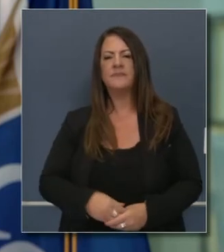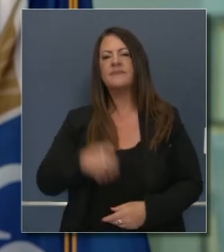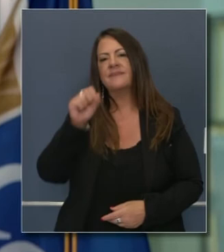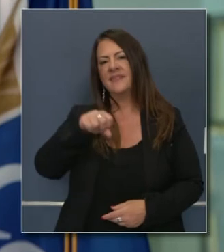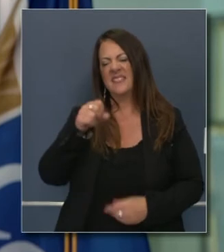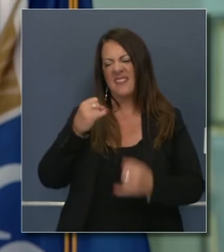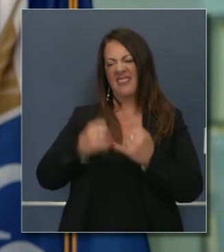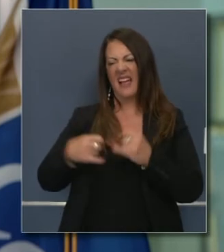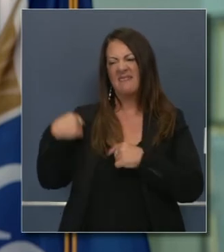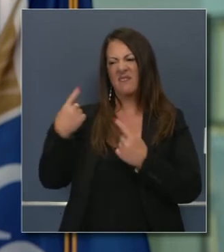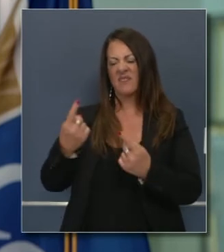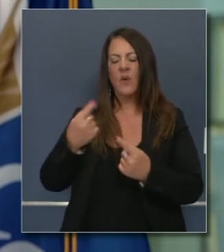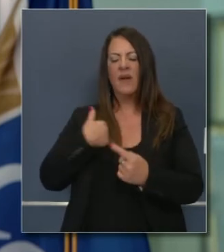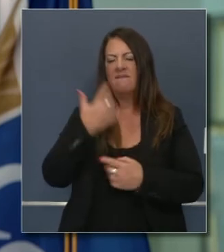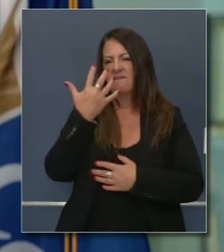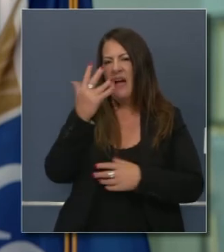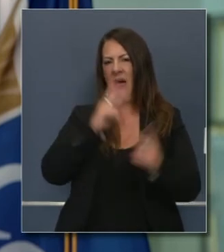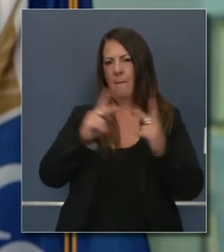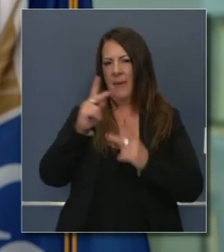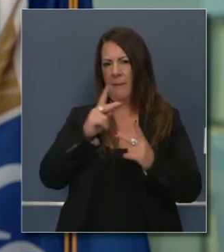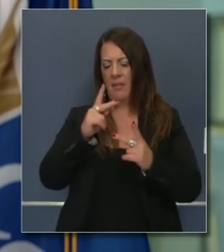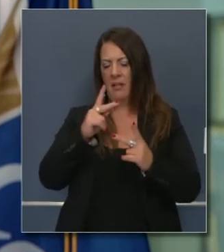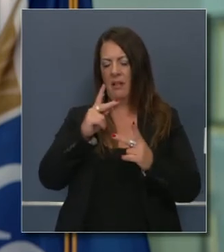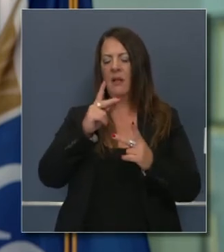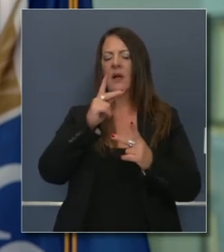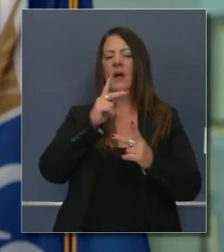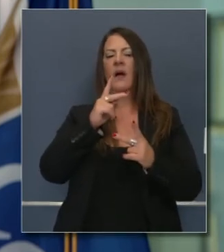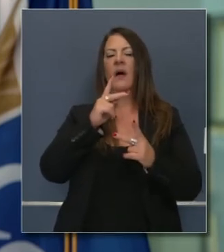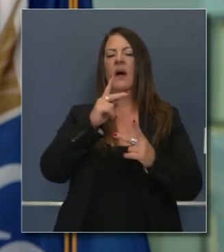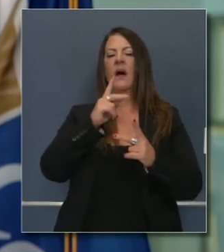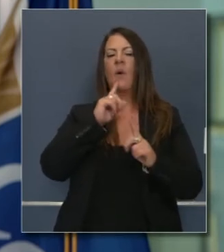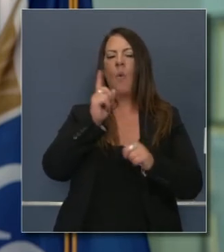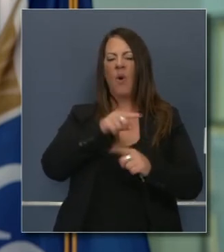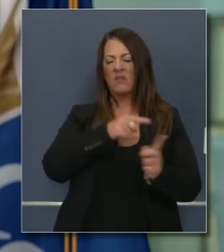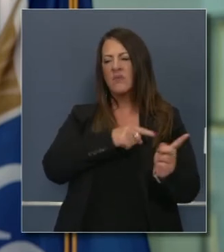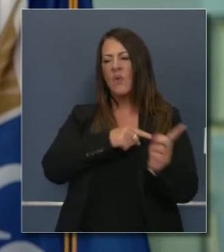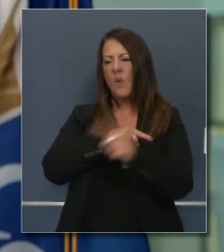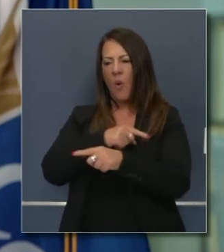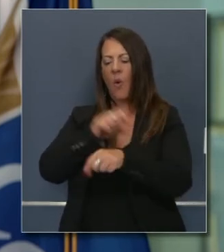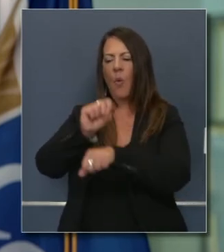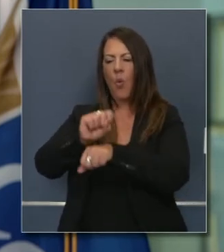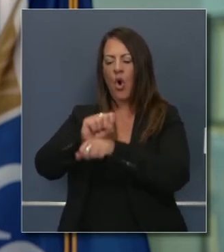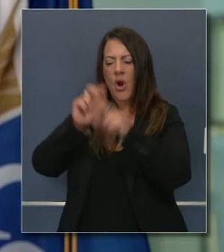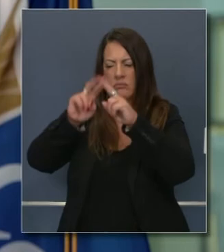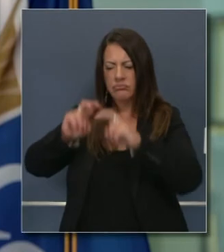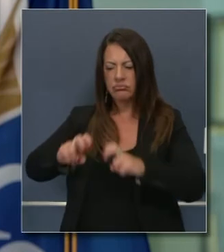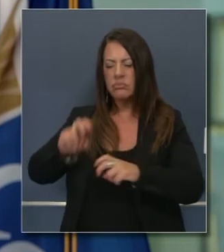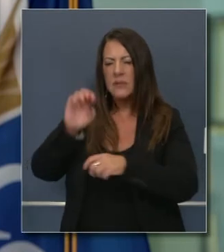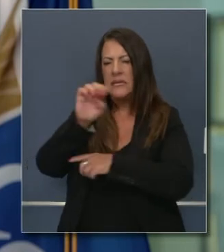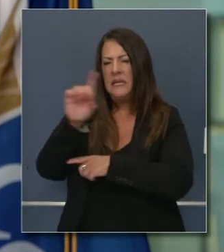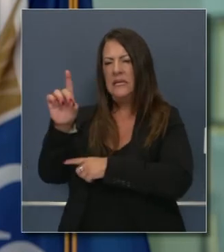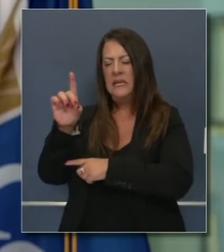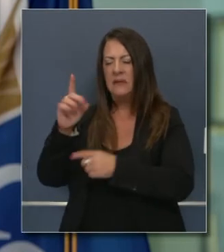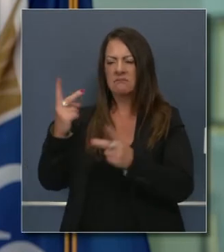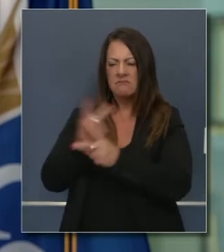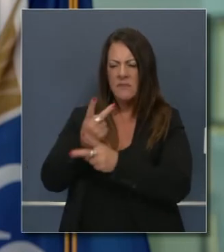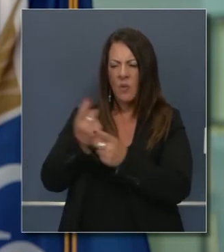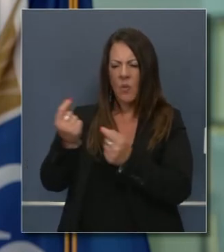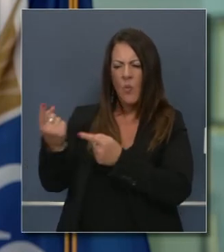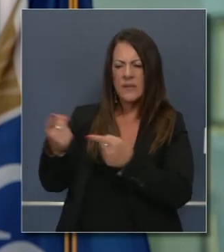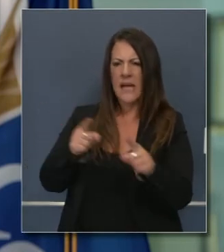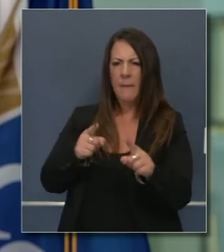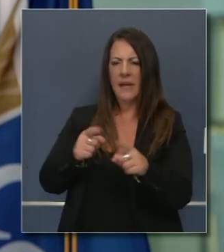en las últimas semanas en el Departamento de Desempleo. Cinco personas nuevas con una perspectiva y nueva capacidad y estamos